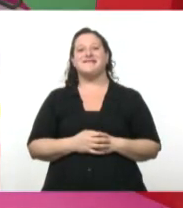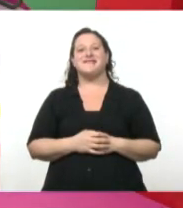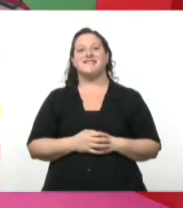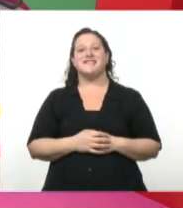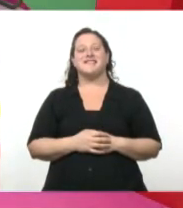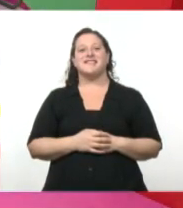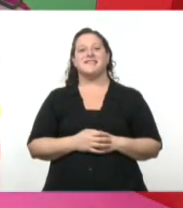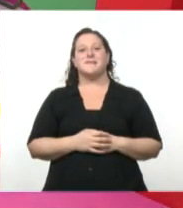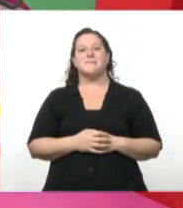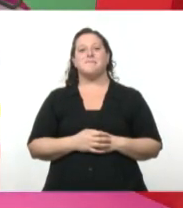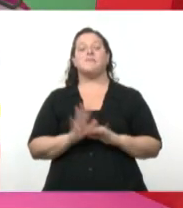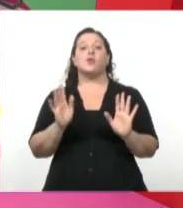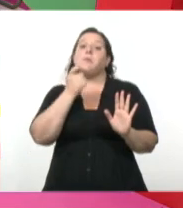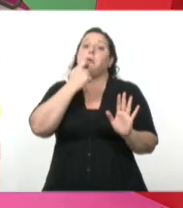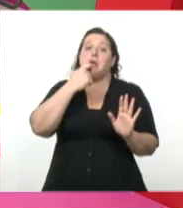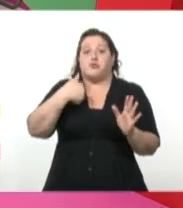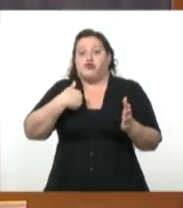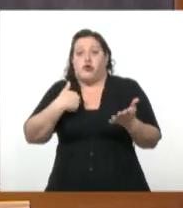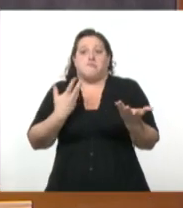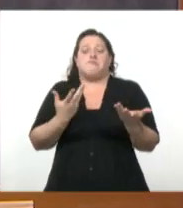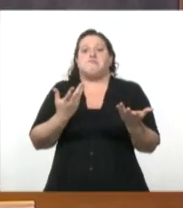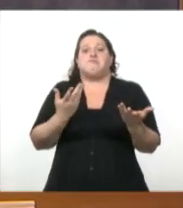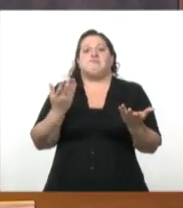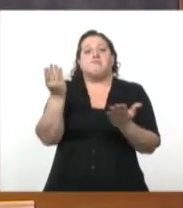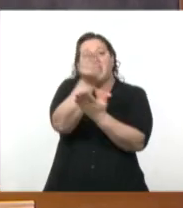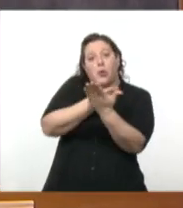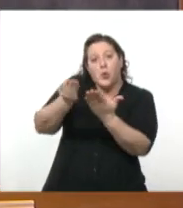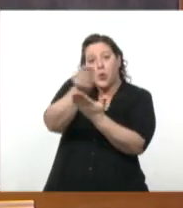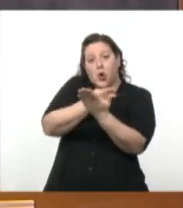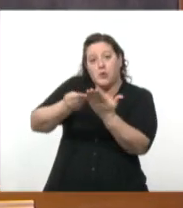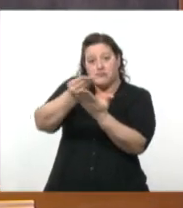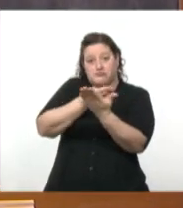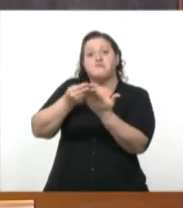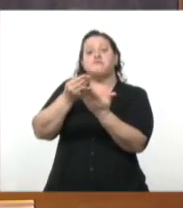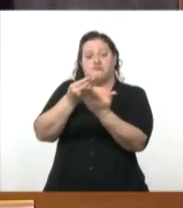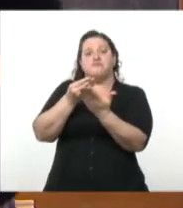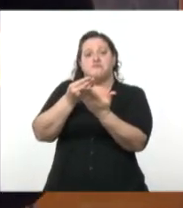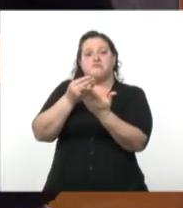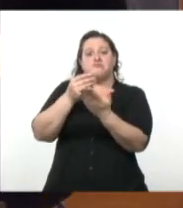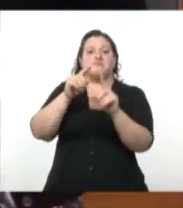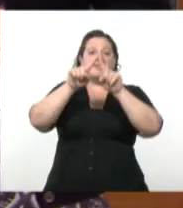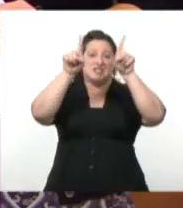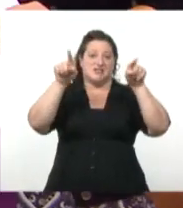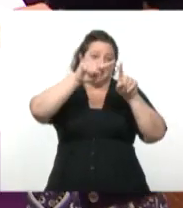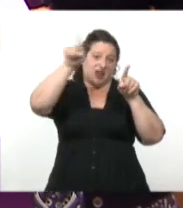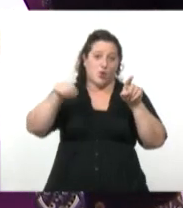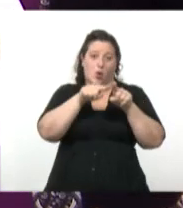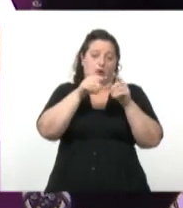si yo dibujo acá este círculo, ¿sí?